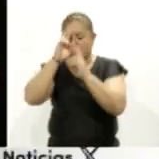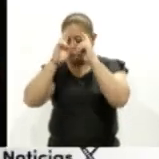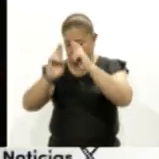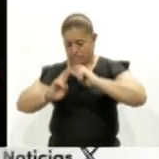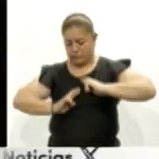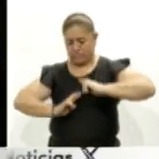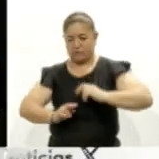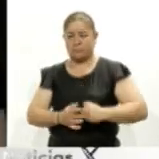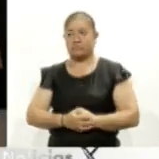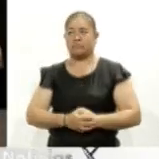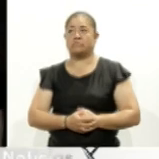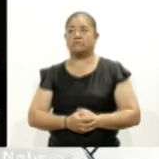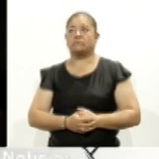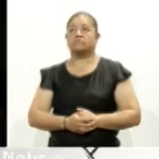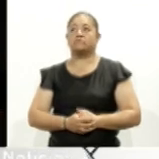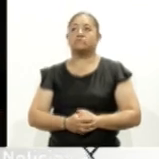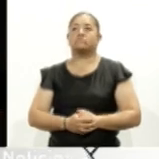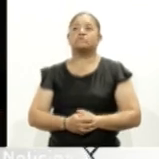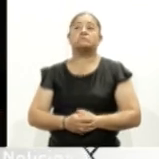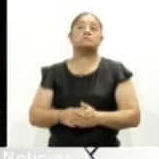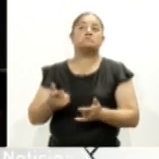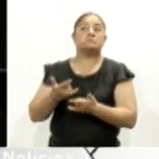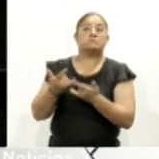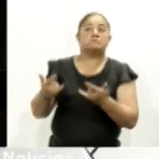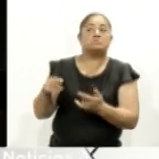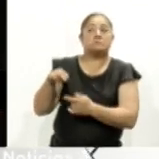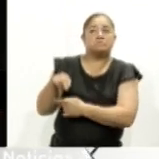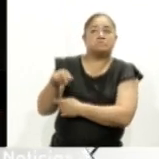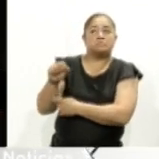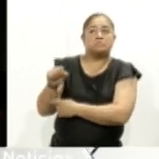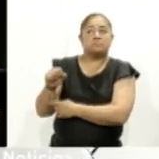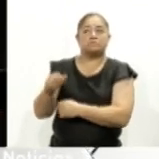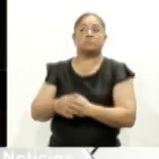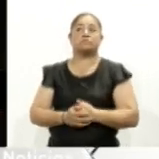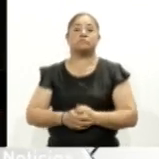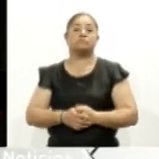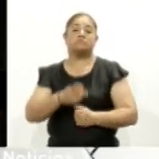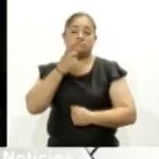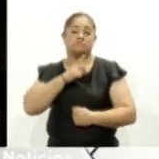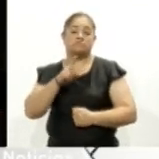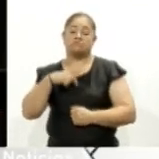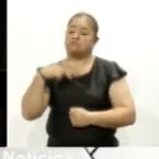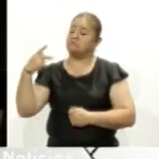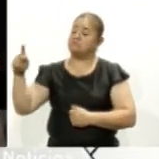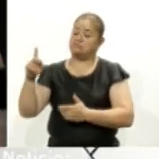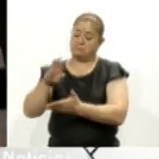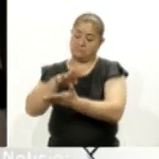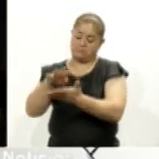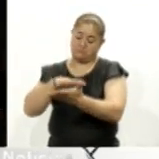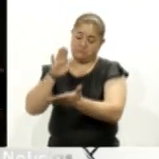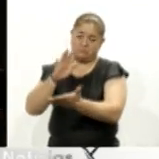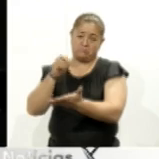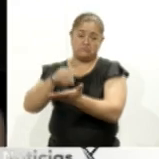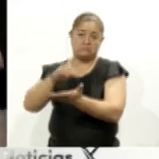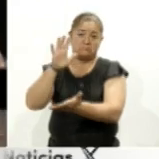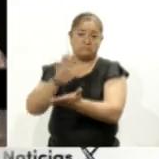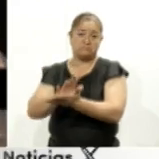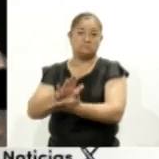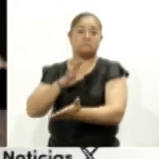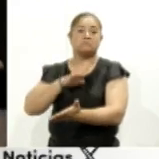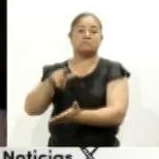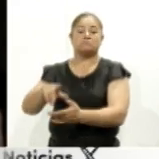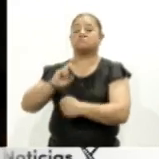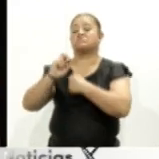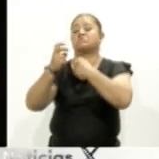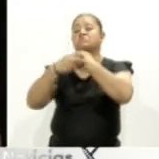La historiadora Nathalie Simon Davis nos ha mostrado con su obra dedicada a la recuperación de la historia de las mujeres en Europa Occidental, la